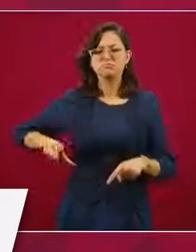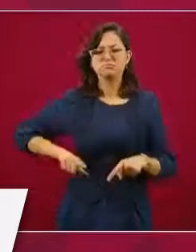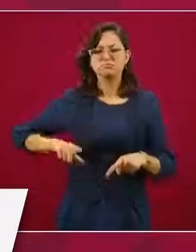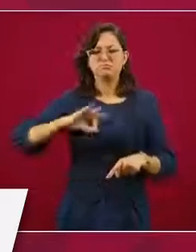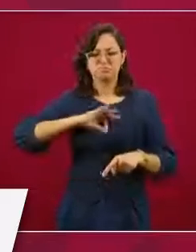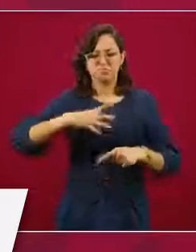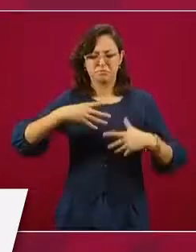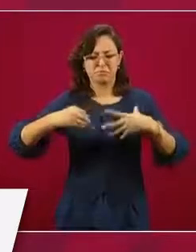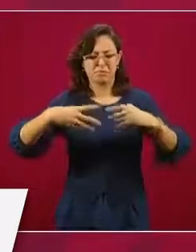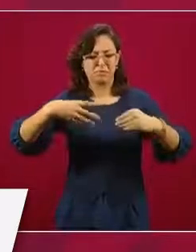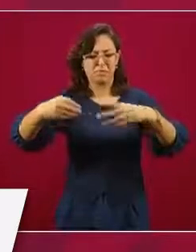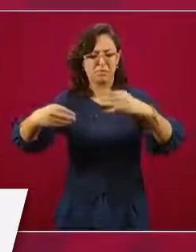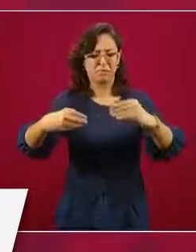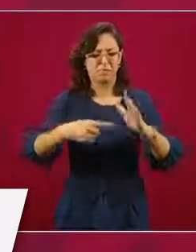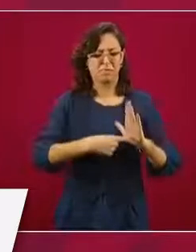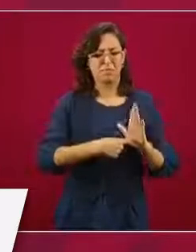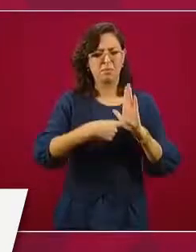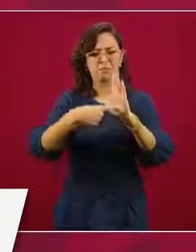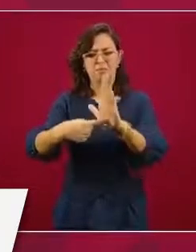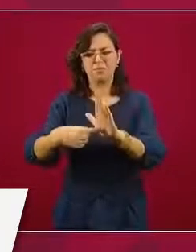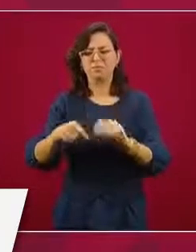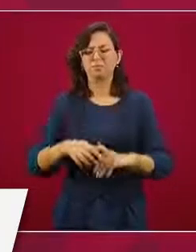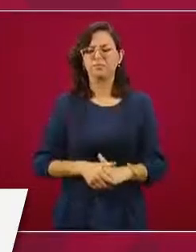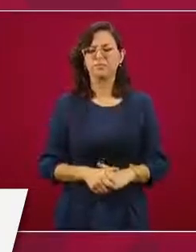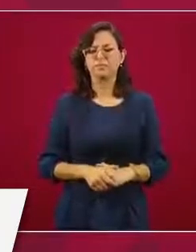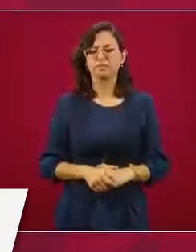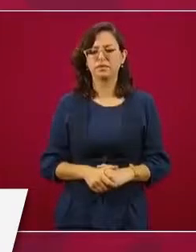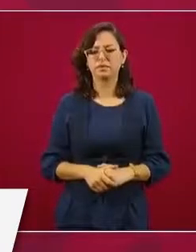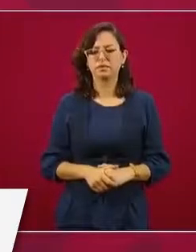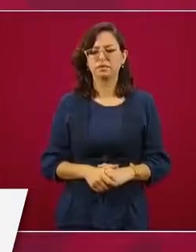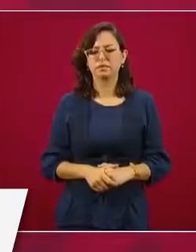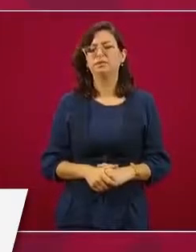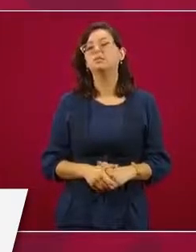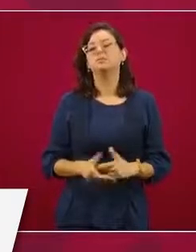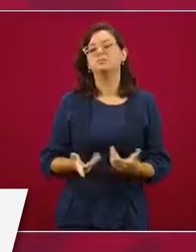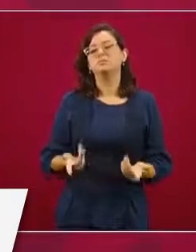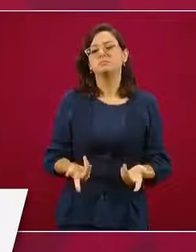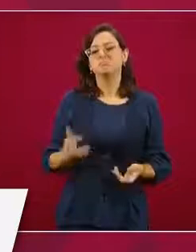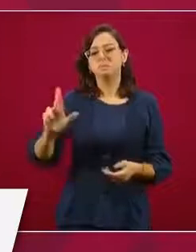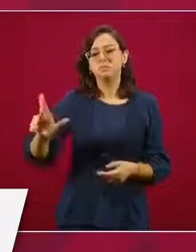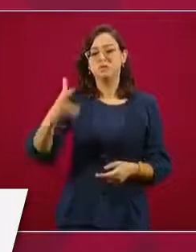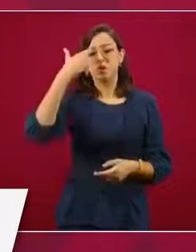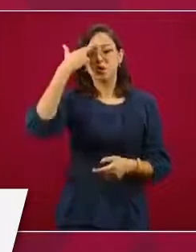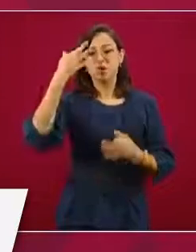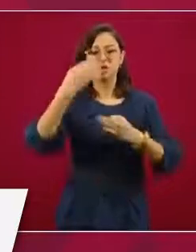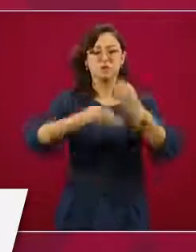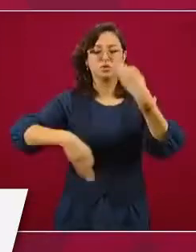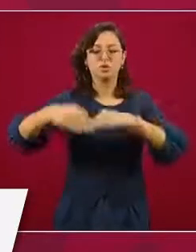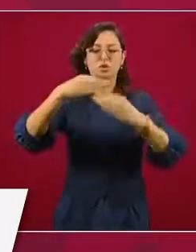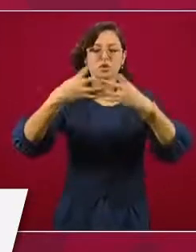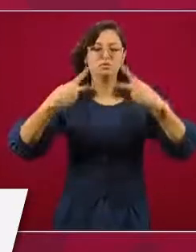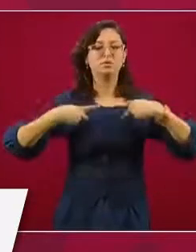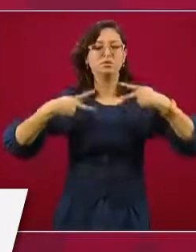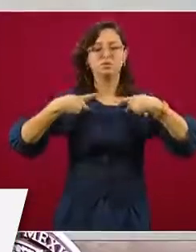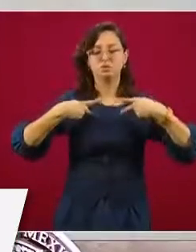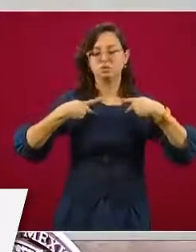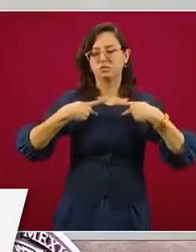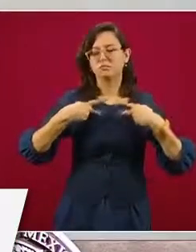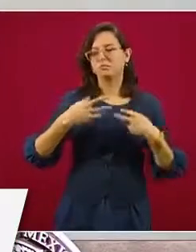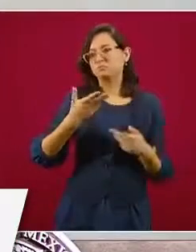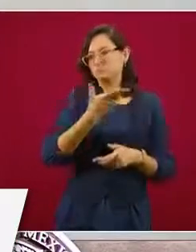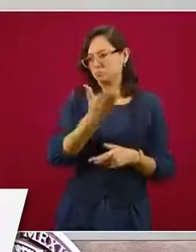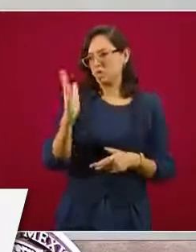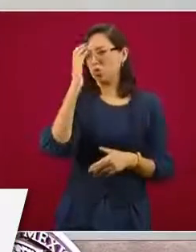epidemia. La curva epidémica, también para refrescar la memoria de quien nos escuche y a lo mejor no esté familiarizado con